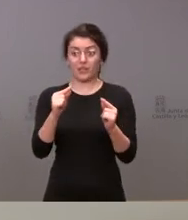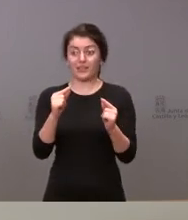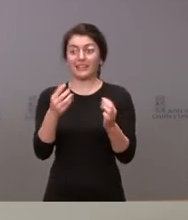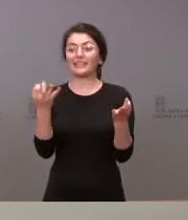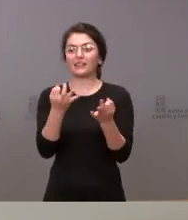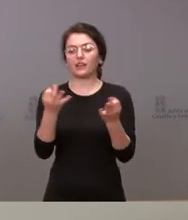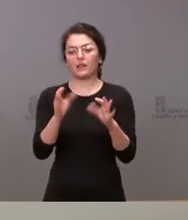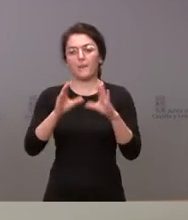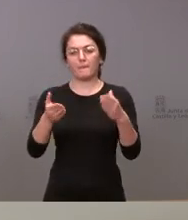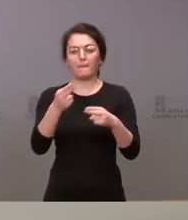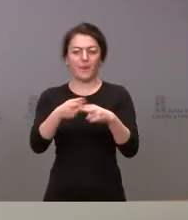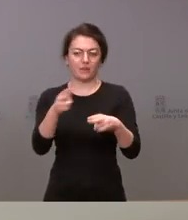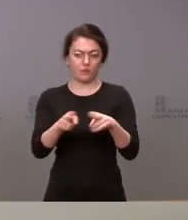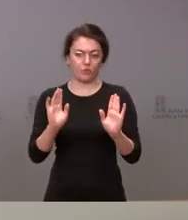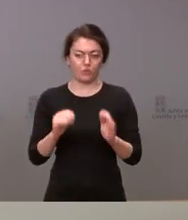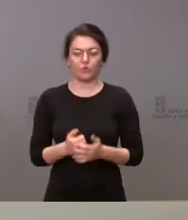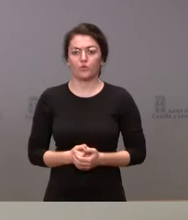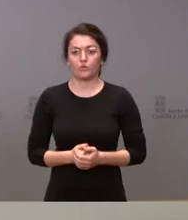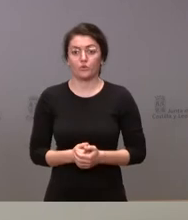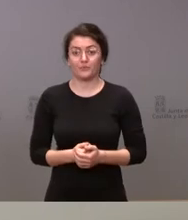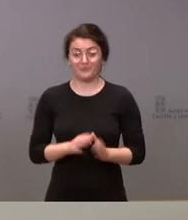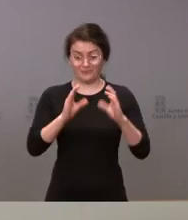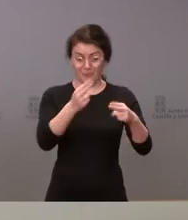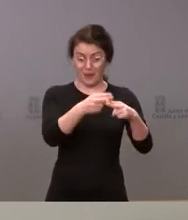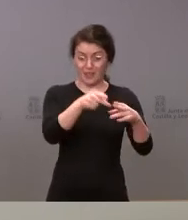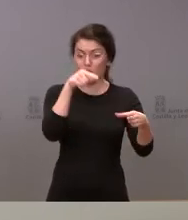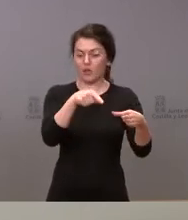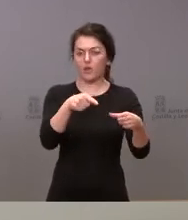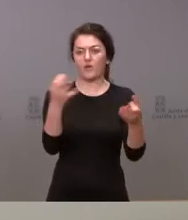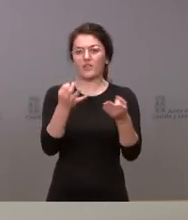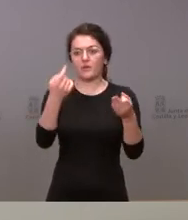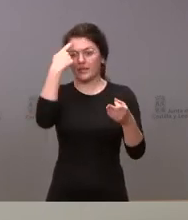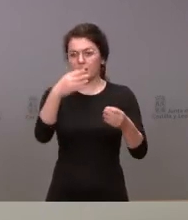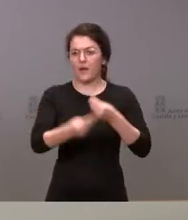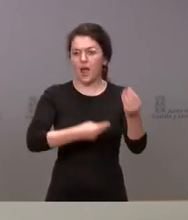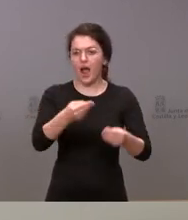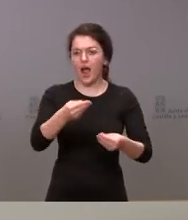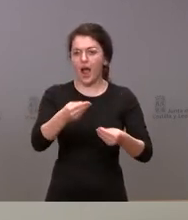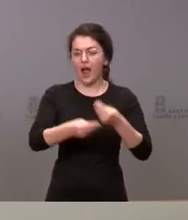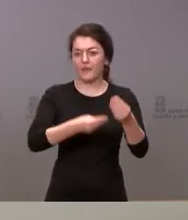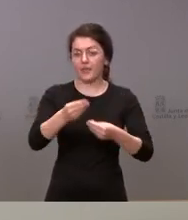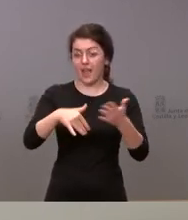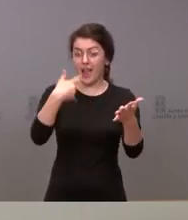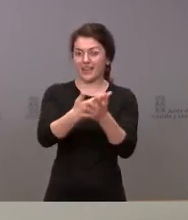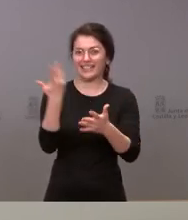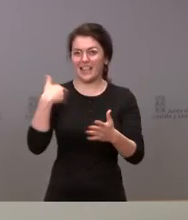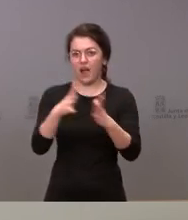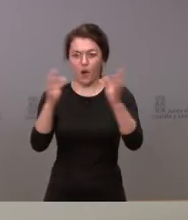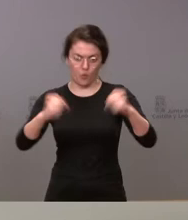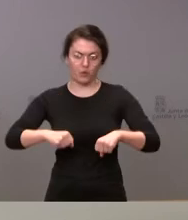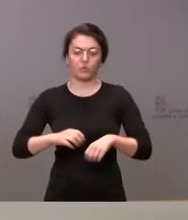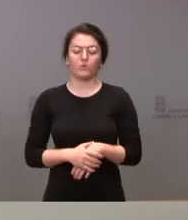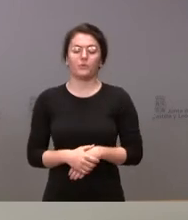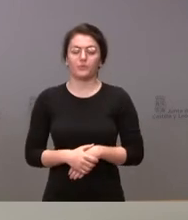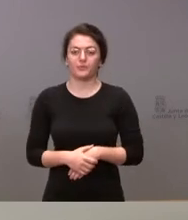Tienen que ser los partidos los que avancen y tienen que ser los partidos los que lleguen a acuerdos. Y,